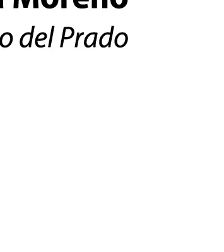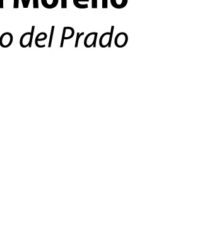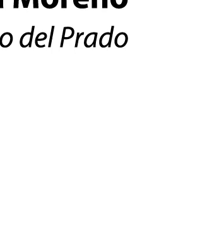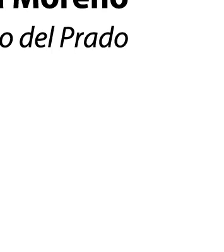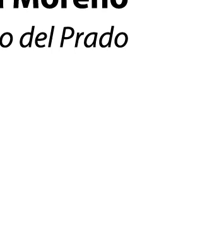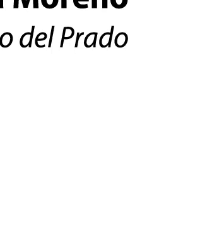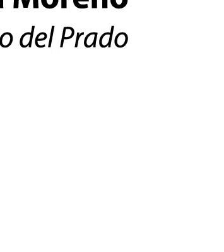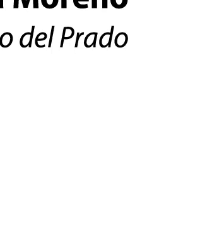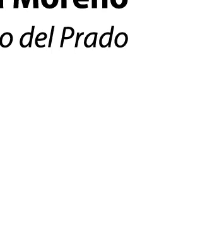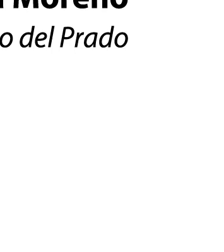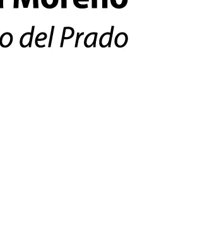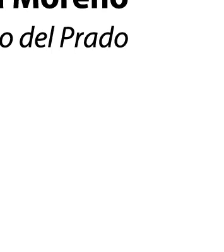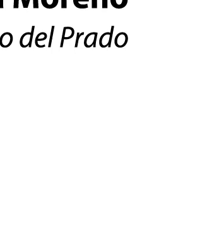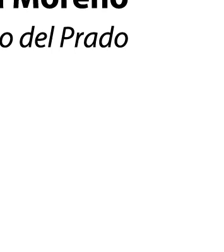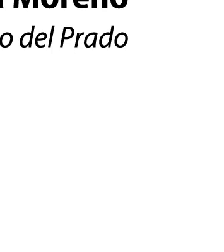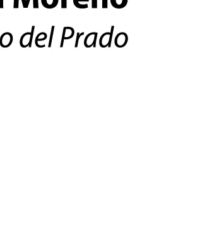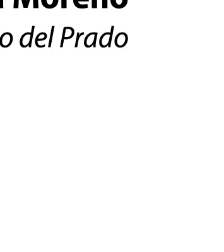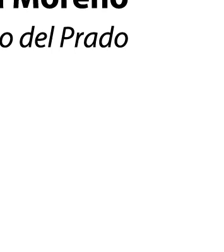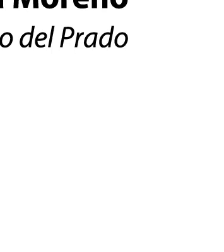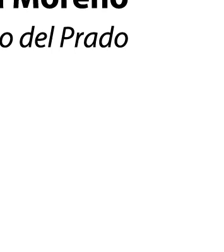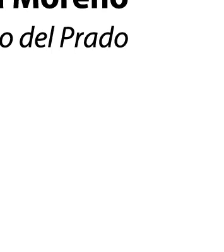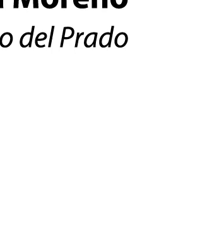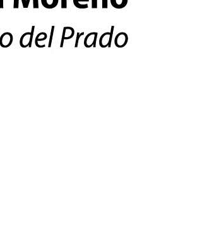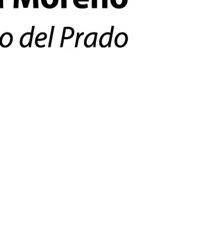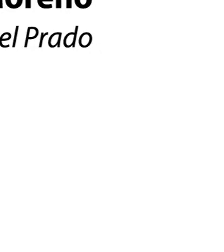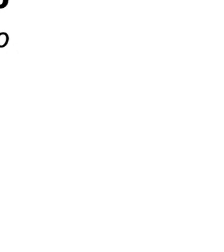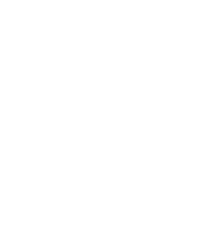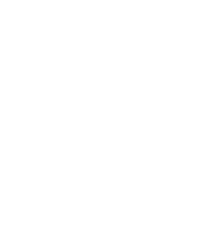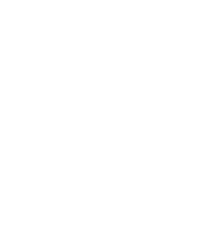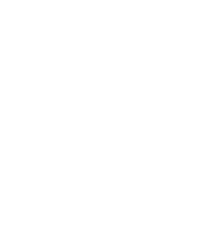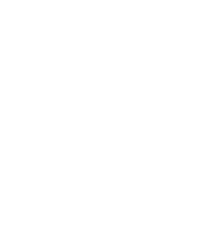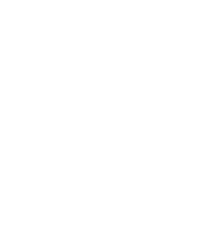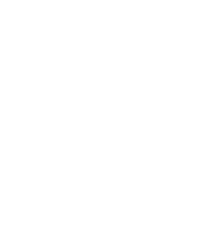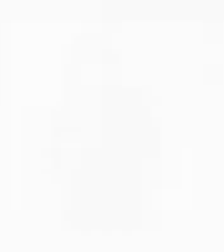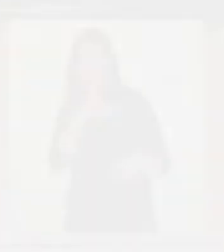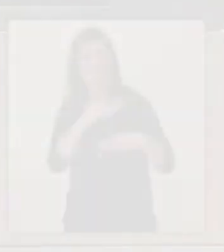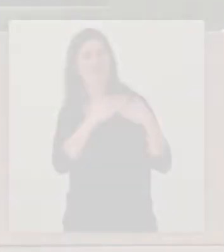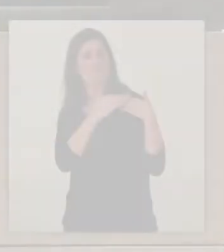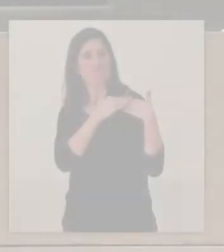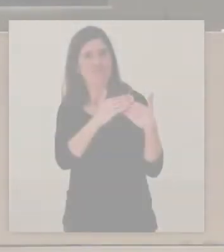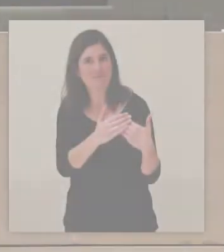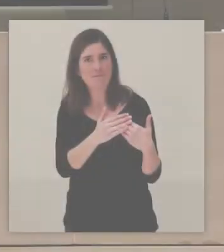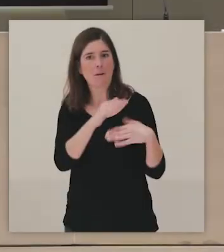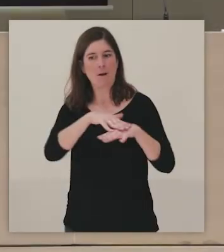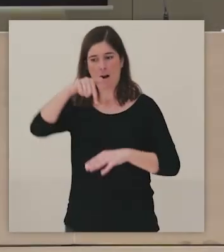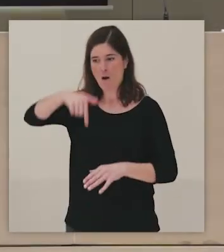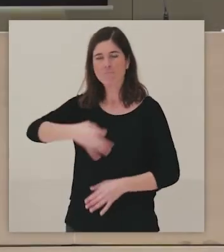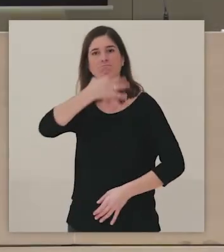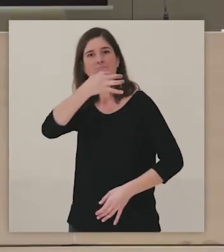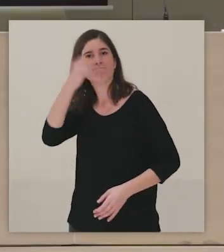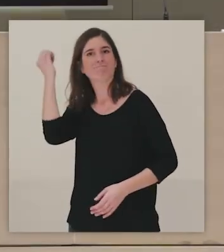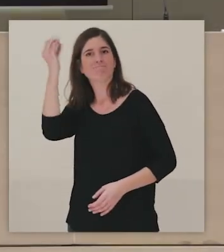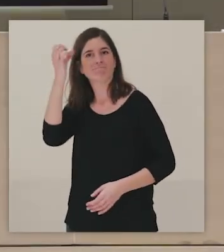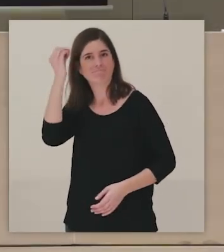Muchísimas gracias por todo, por la presentación, por la invitación a compartir, como